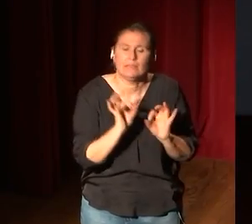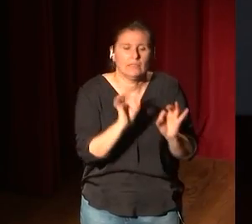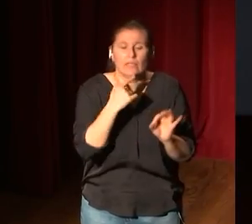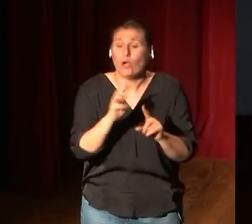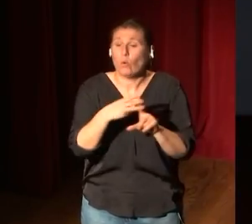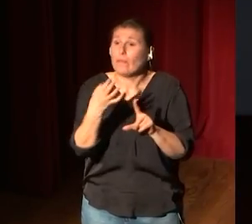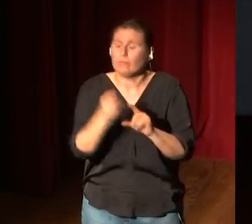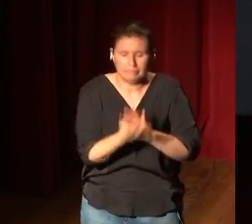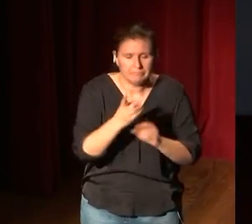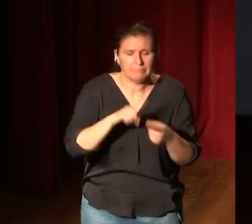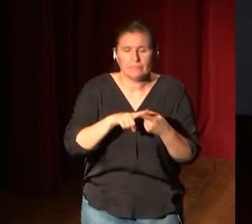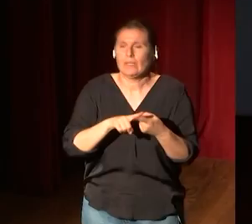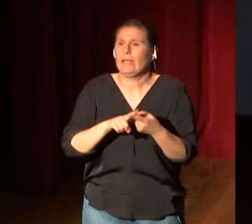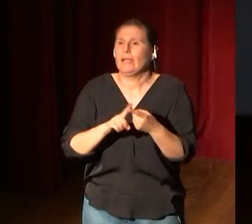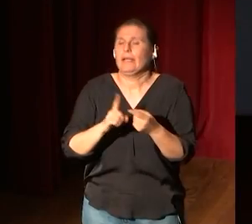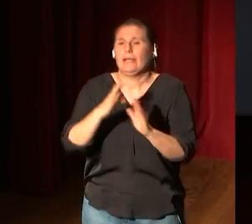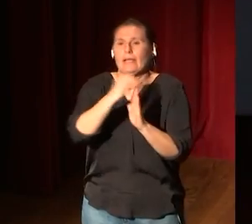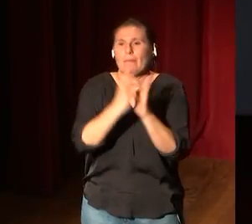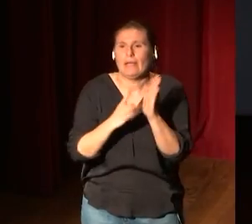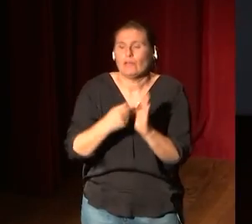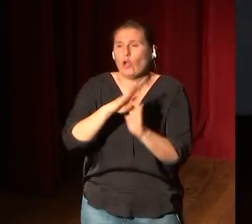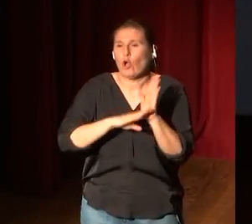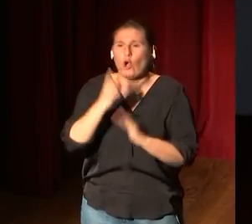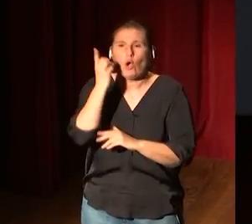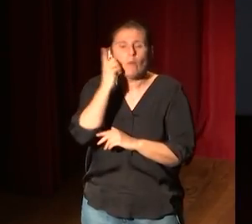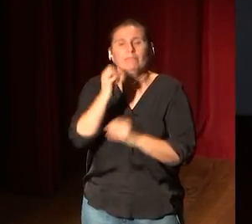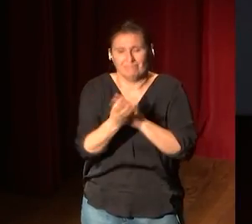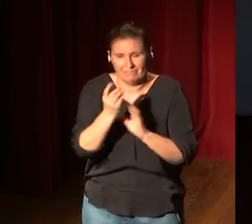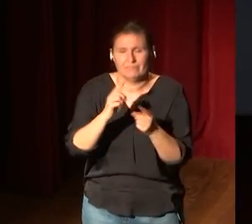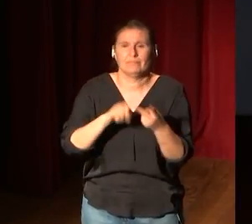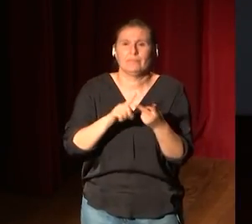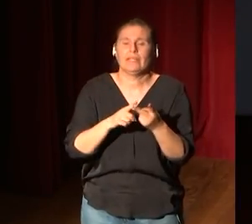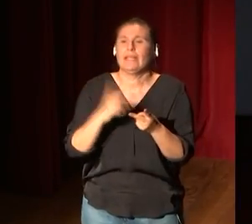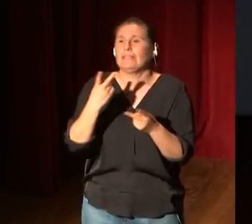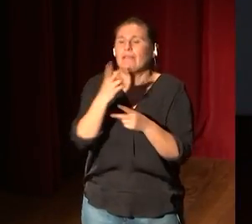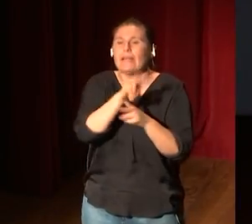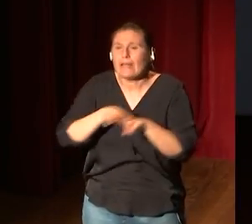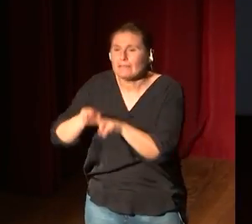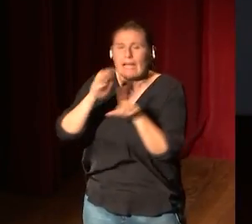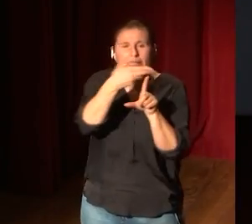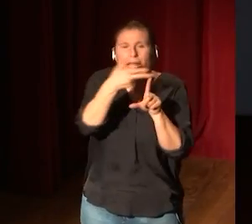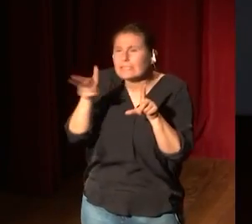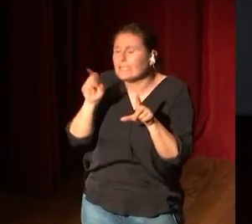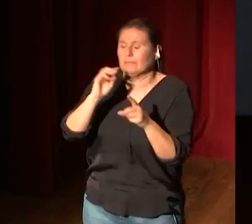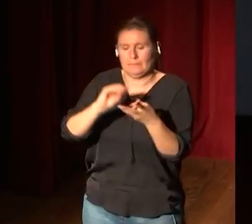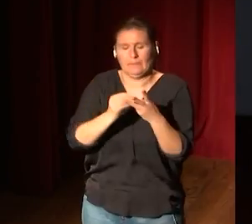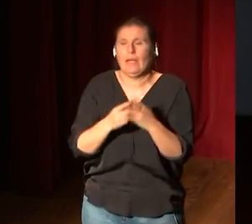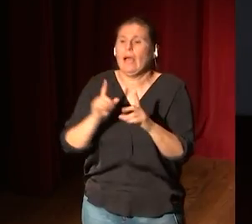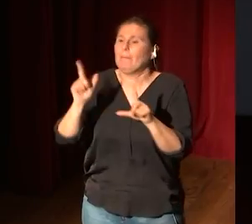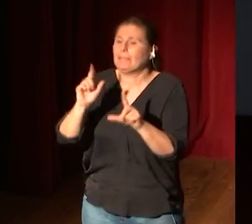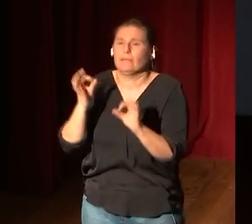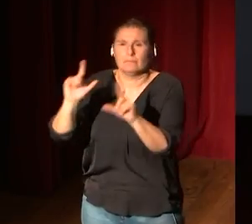una web se hace hay que hacer una aplicación móvil se hace hay que hacer hay que revisar 360 se revisa hay que poner una pantalla ahí que estamos